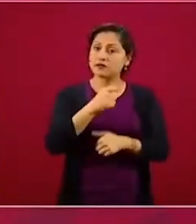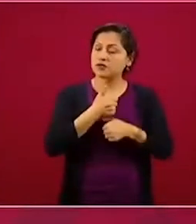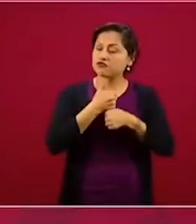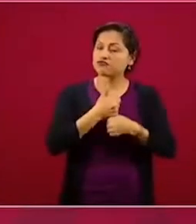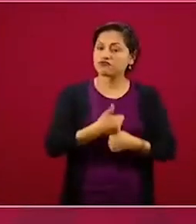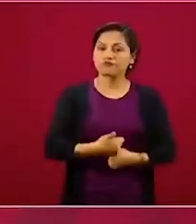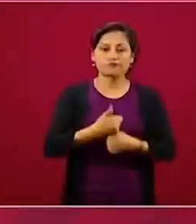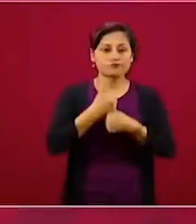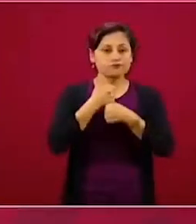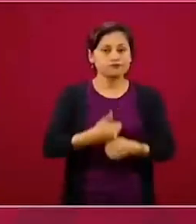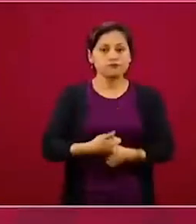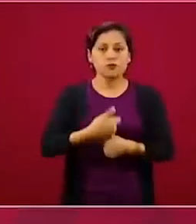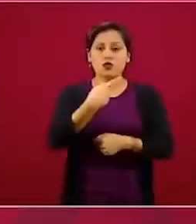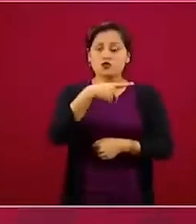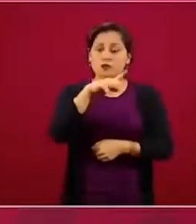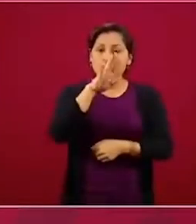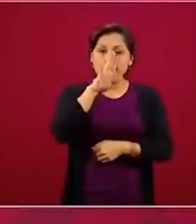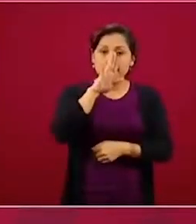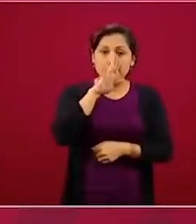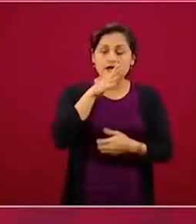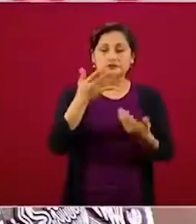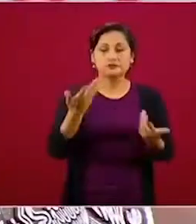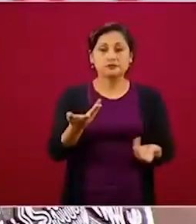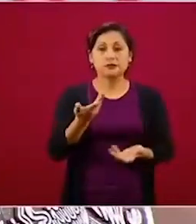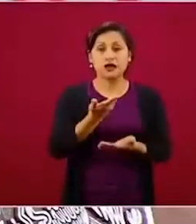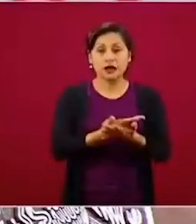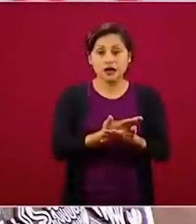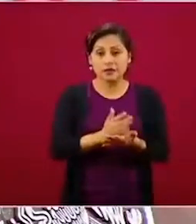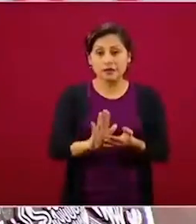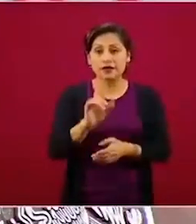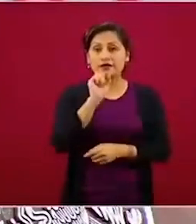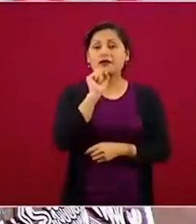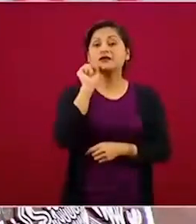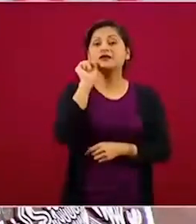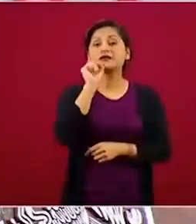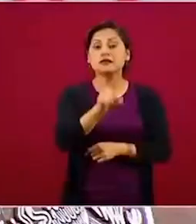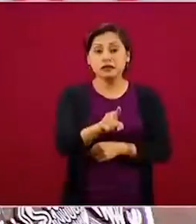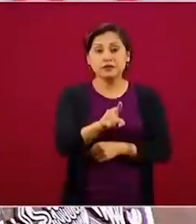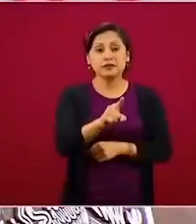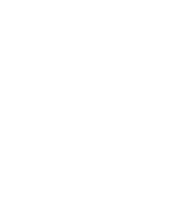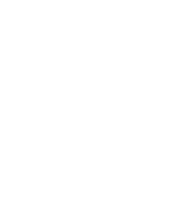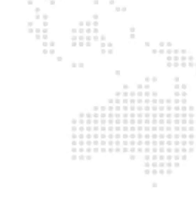a sus madres, pero además causan también daño a sus semejantes.